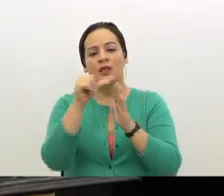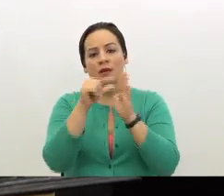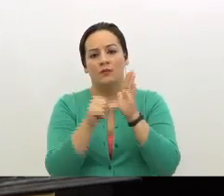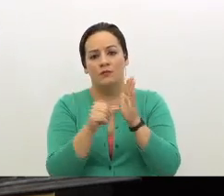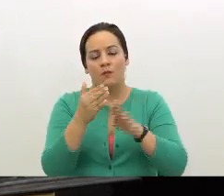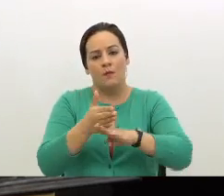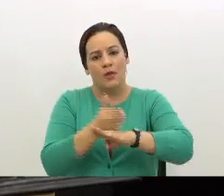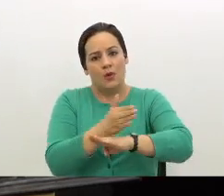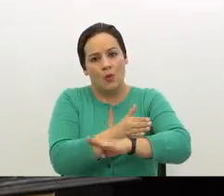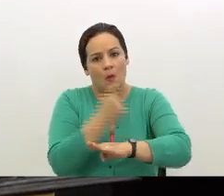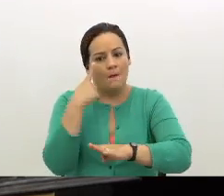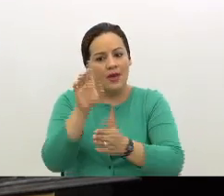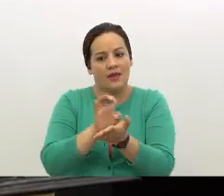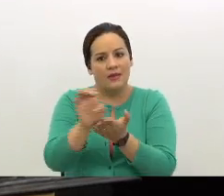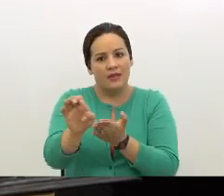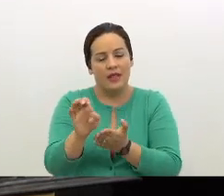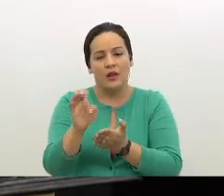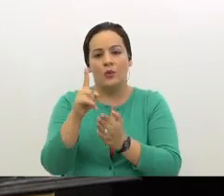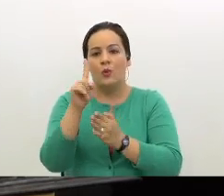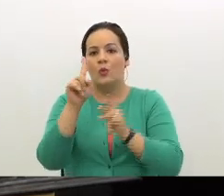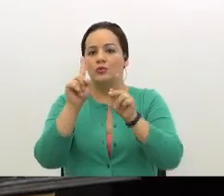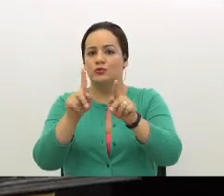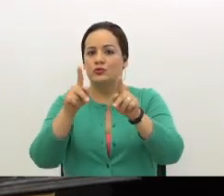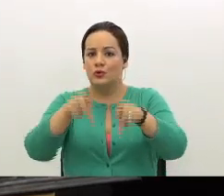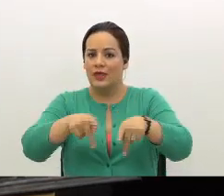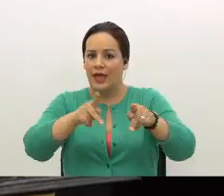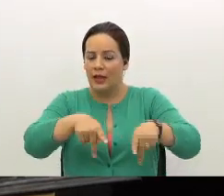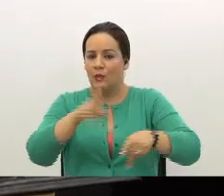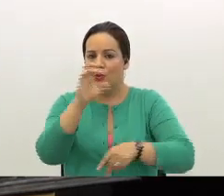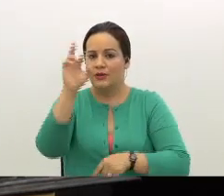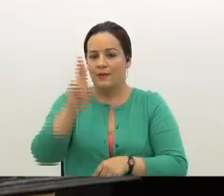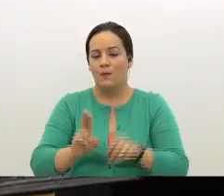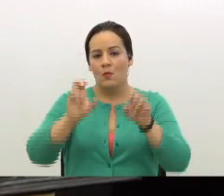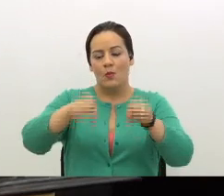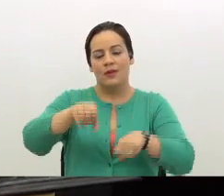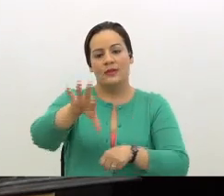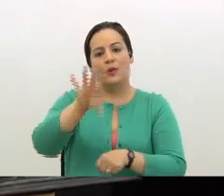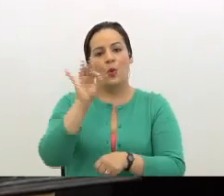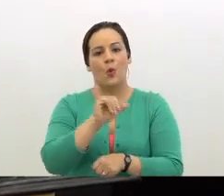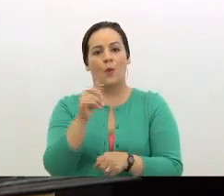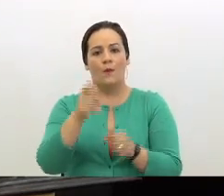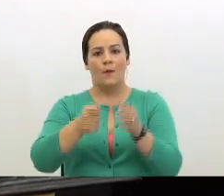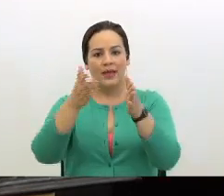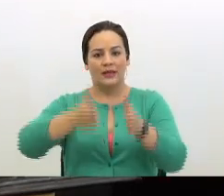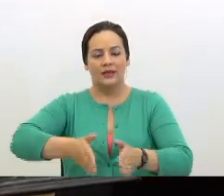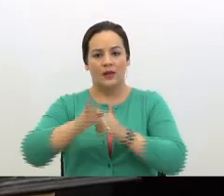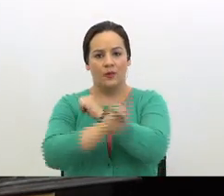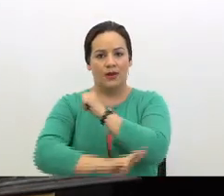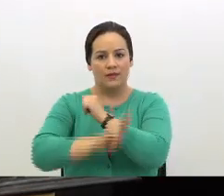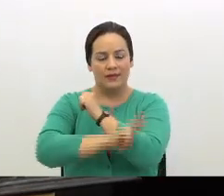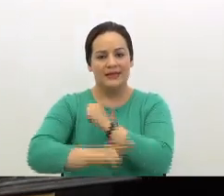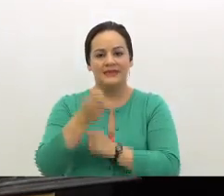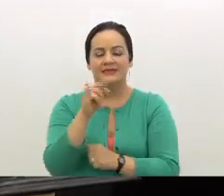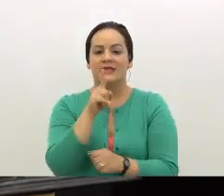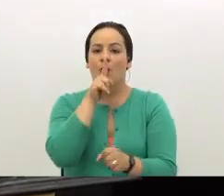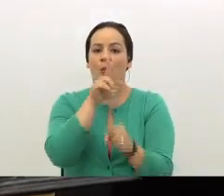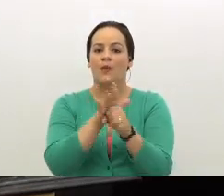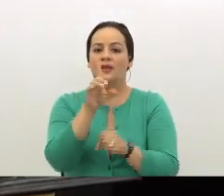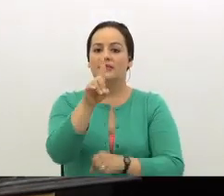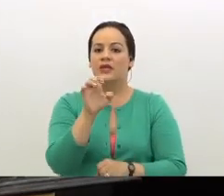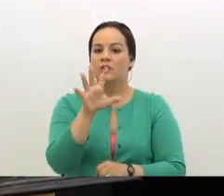evitar que un ciudadano costarricense pueda ser electo como magistrado de la República, si cumple el